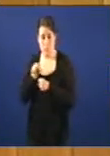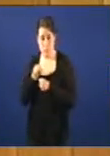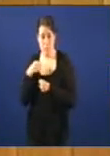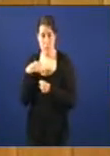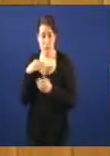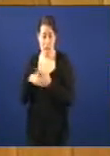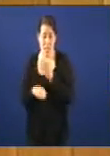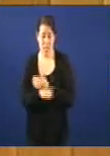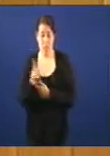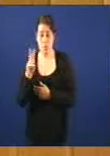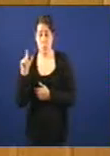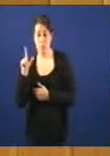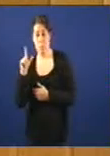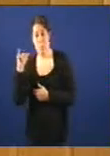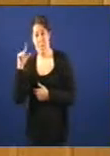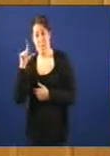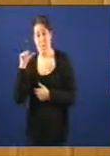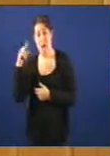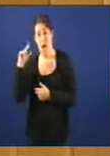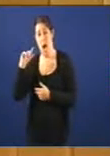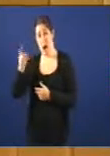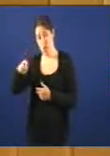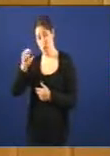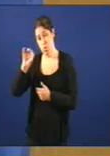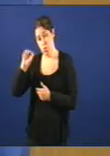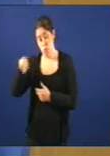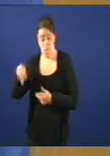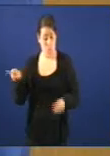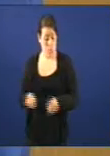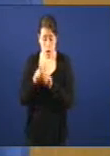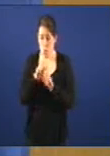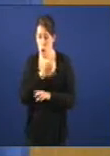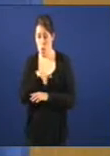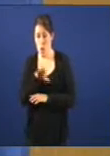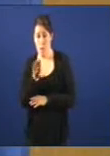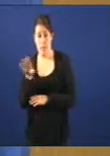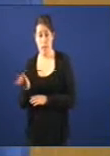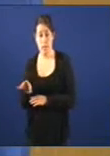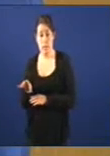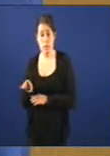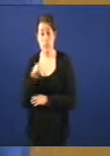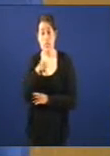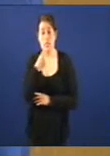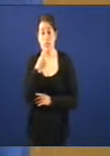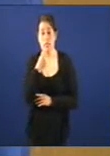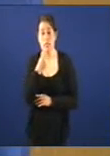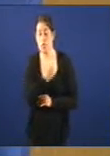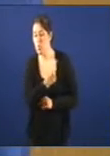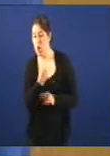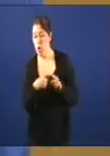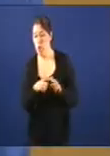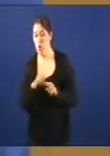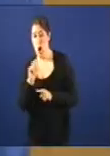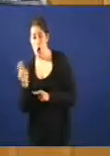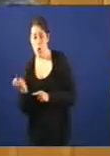biloxán de calquera cidadan deste país ese é o seu respecto por a legalidade non vostedes cando ten que dicir entre unha cousa e outra deciden